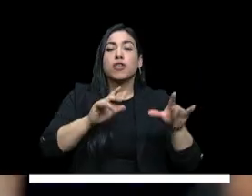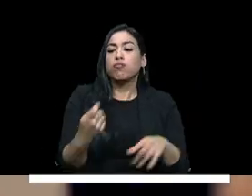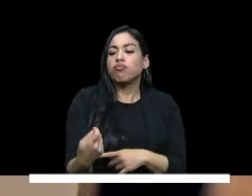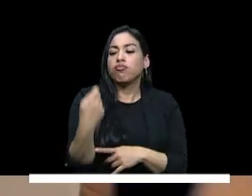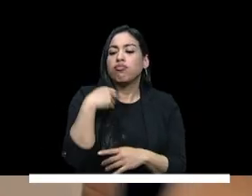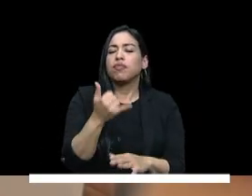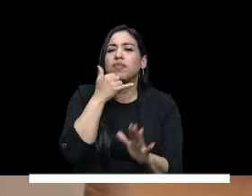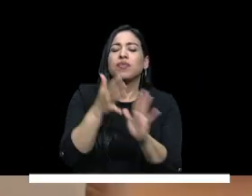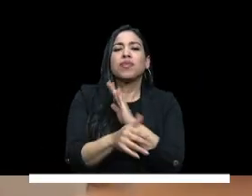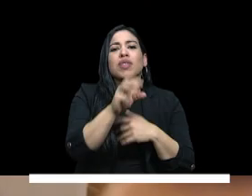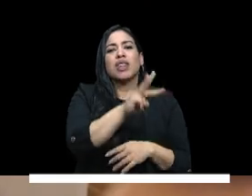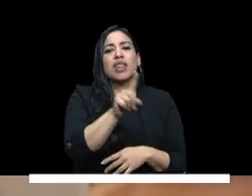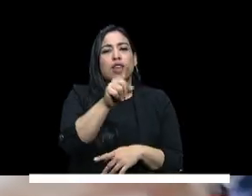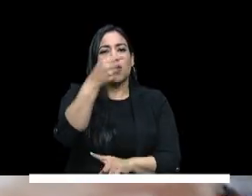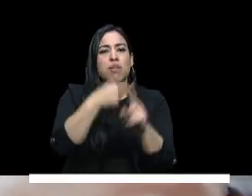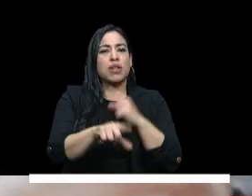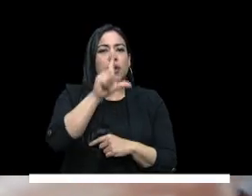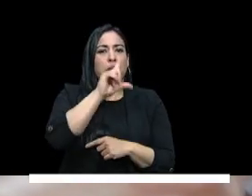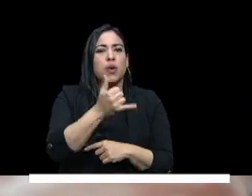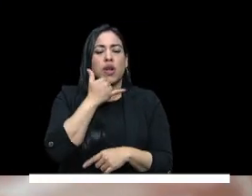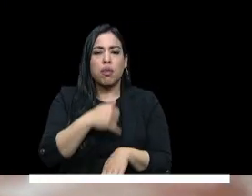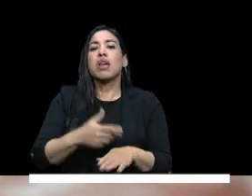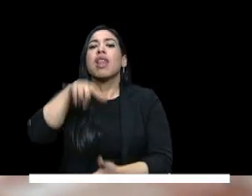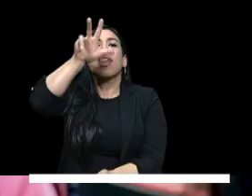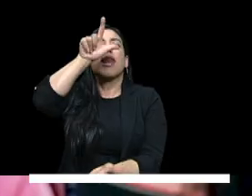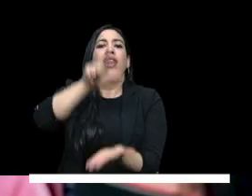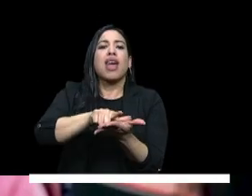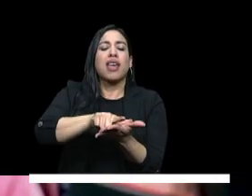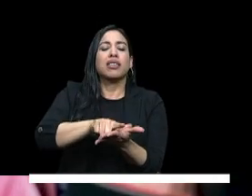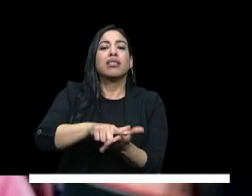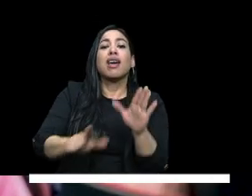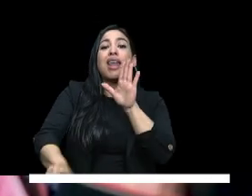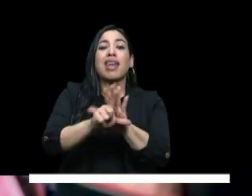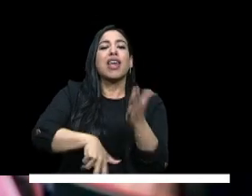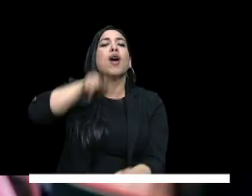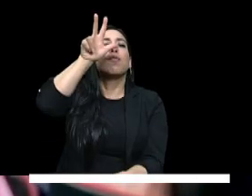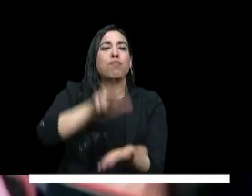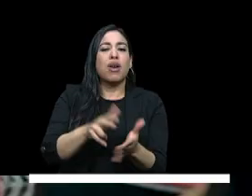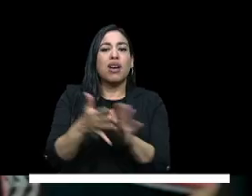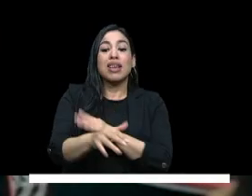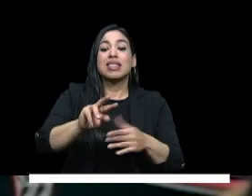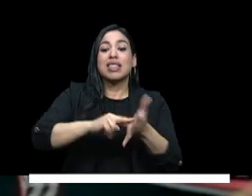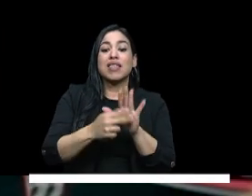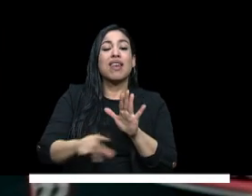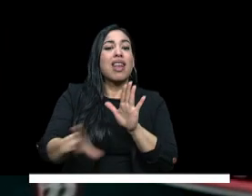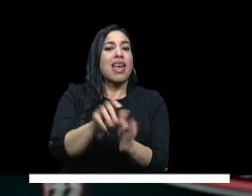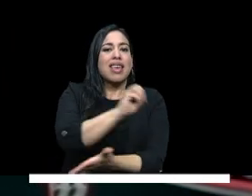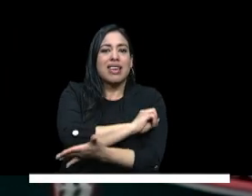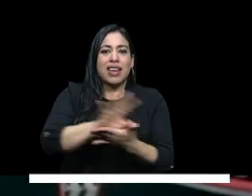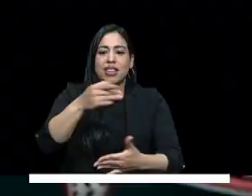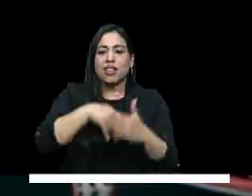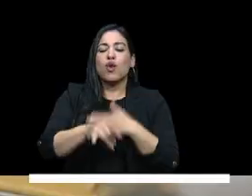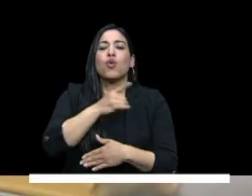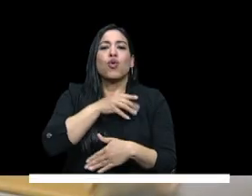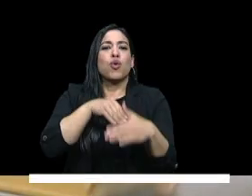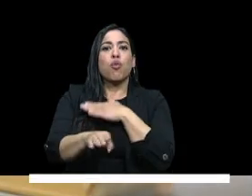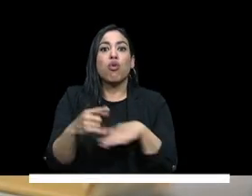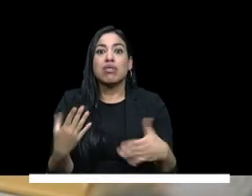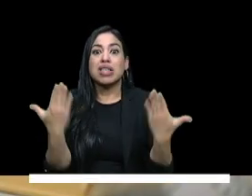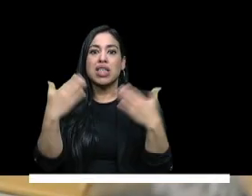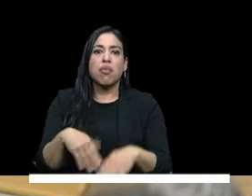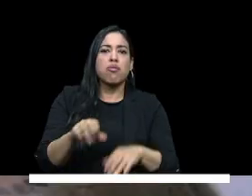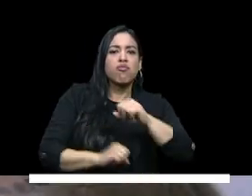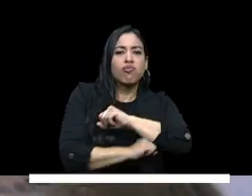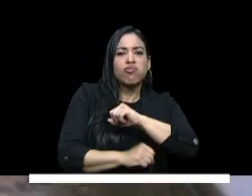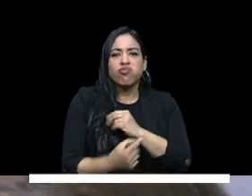recientemente el 31 de julio fue sancionada la ley de gratuidad es una ley que nos permite profundizar y fortalecer la política